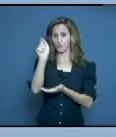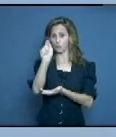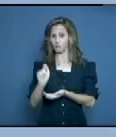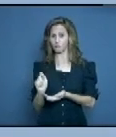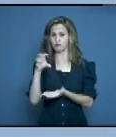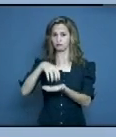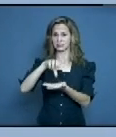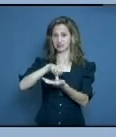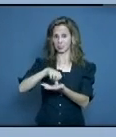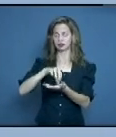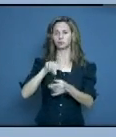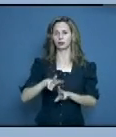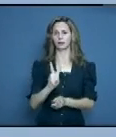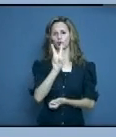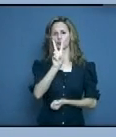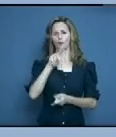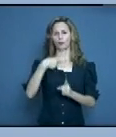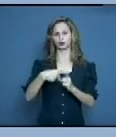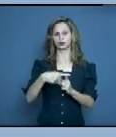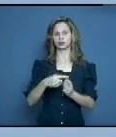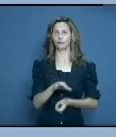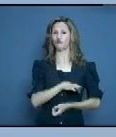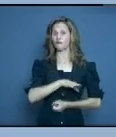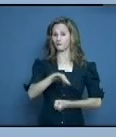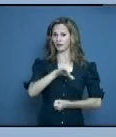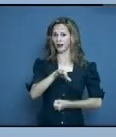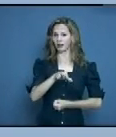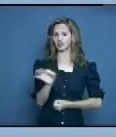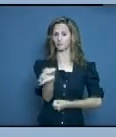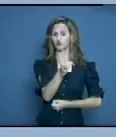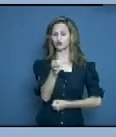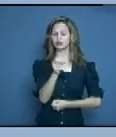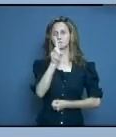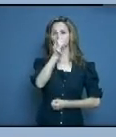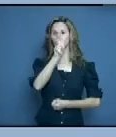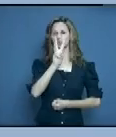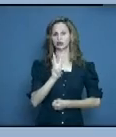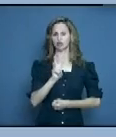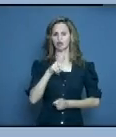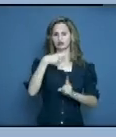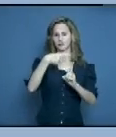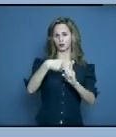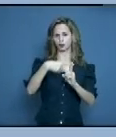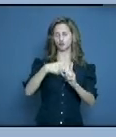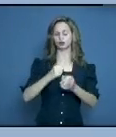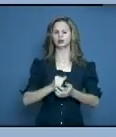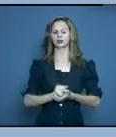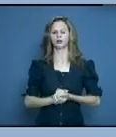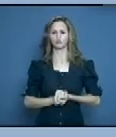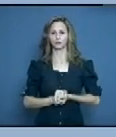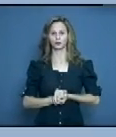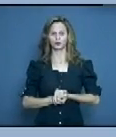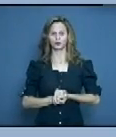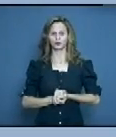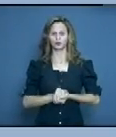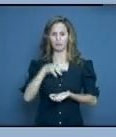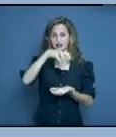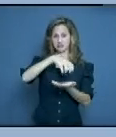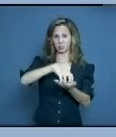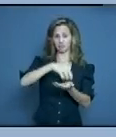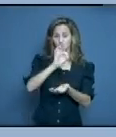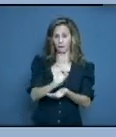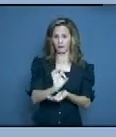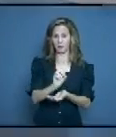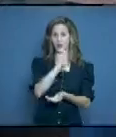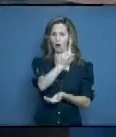confirmados. El municipio de Rafael Freire, con 13 positivos. Área de salud, Mario Muñoz Monroy, 11 casos contactos de